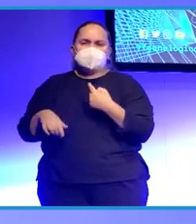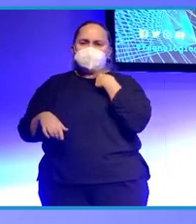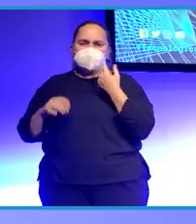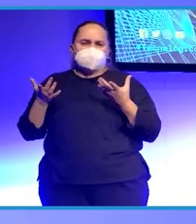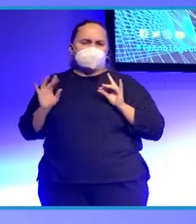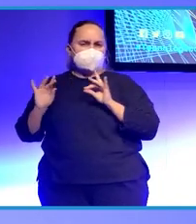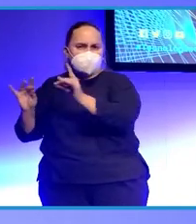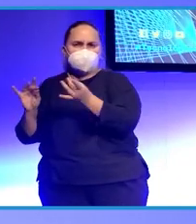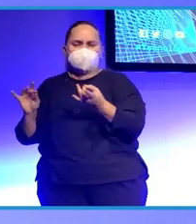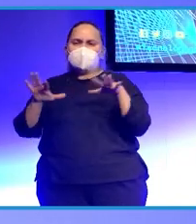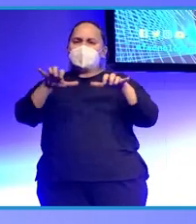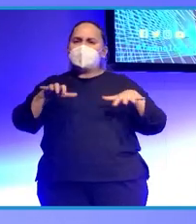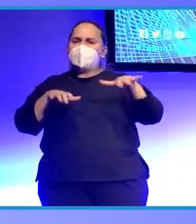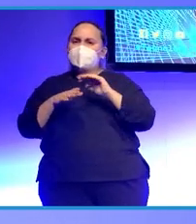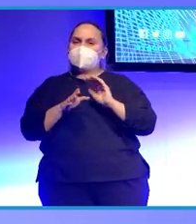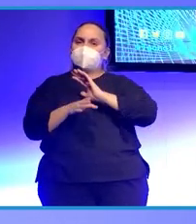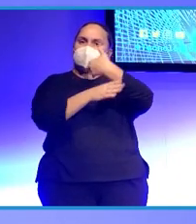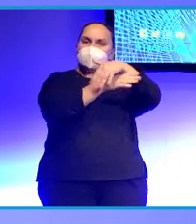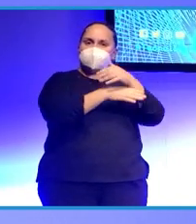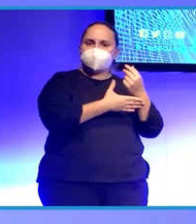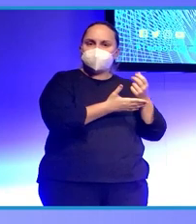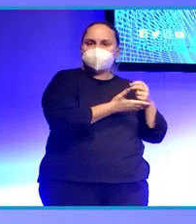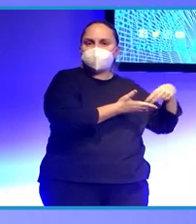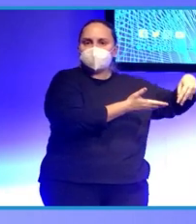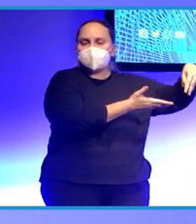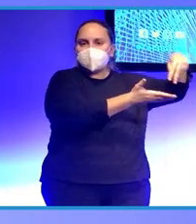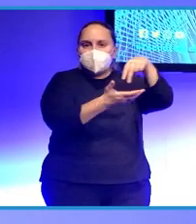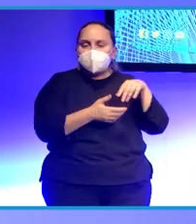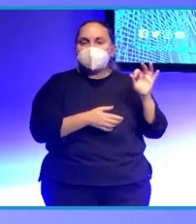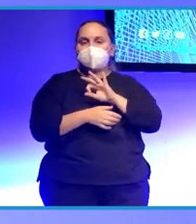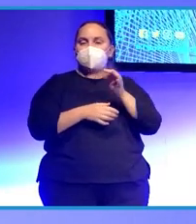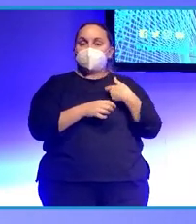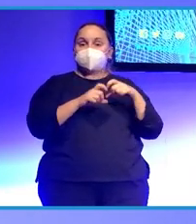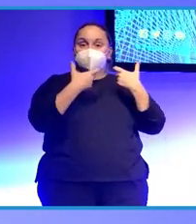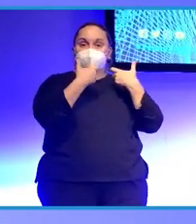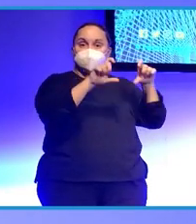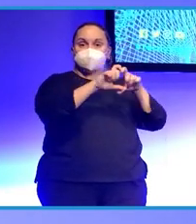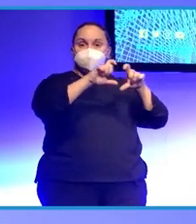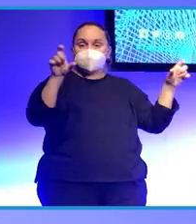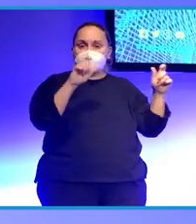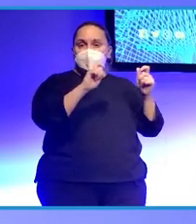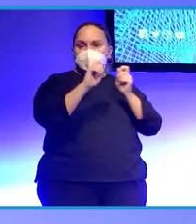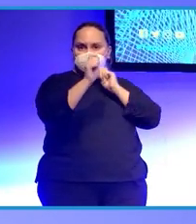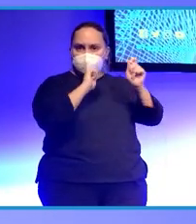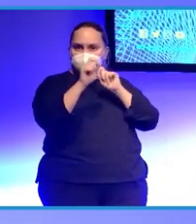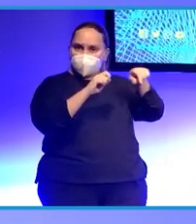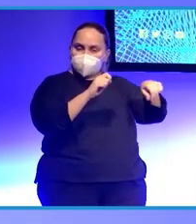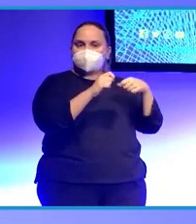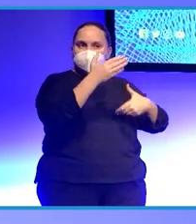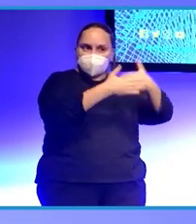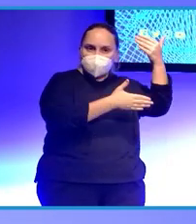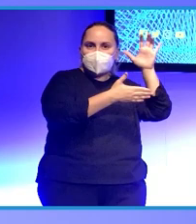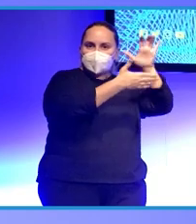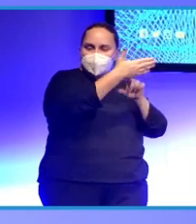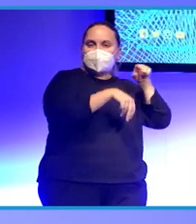se aprende es en la calle o en una redacción. Todo esto ha perjudicado mucho, ha hecho mucho daño, ¿no? Porque yo creo que hay que